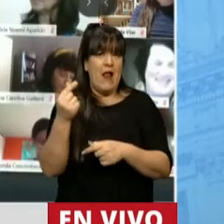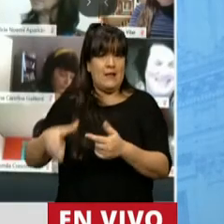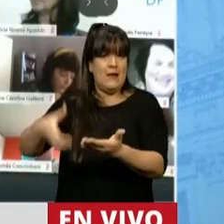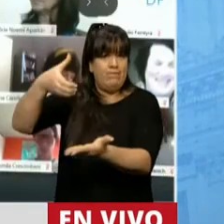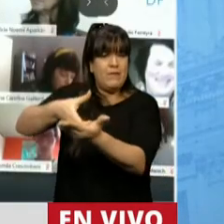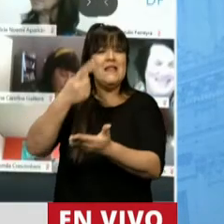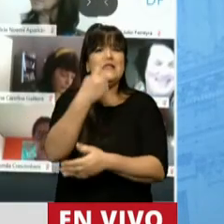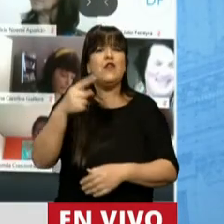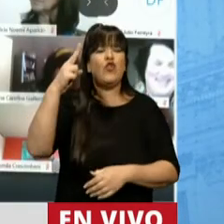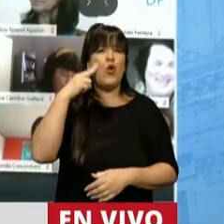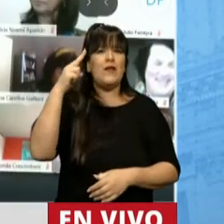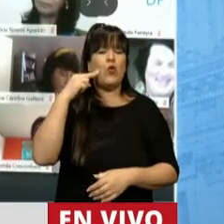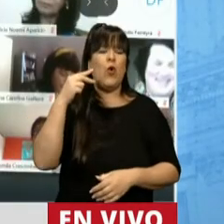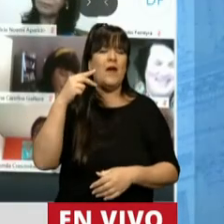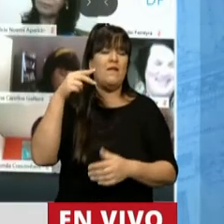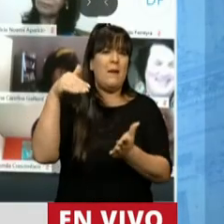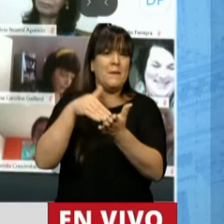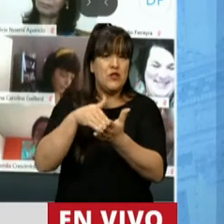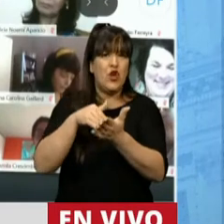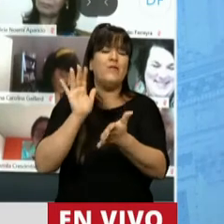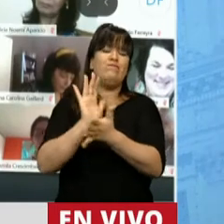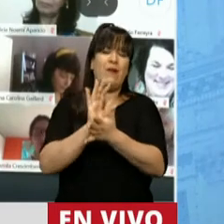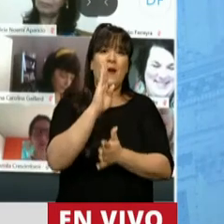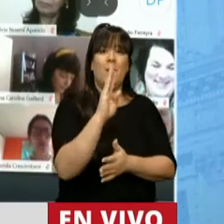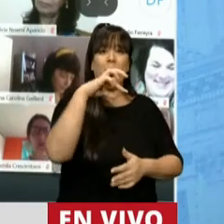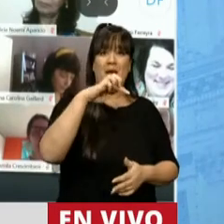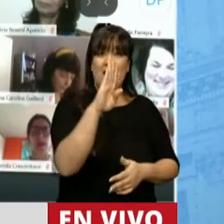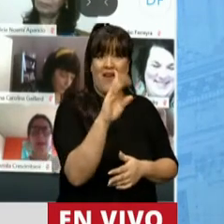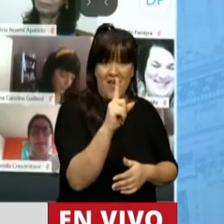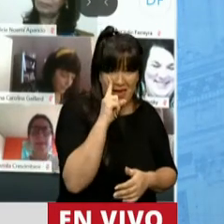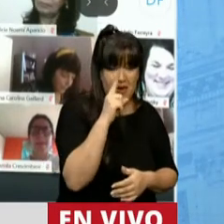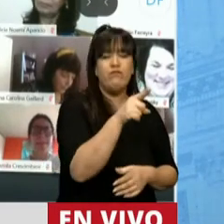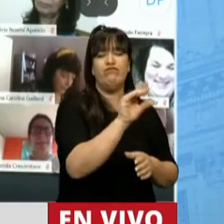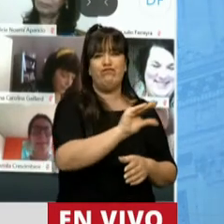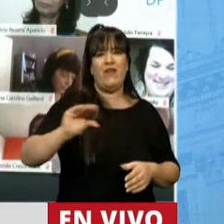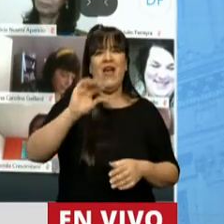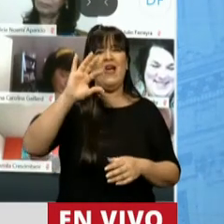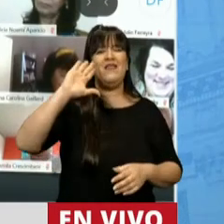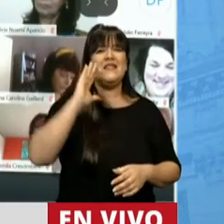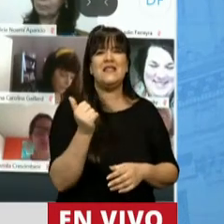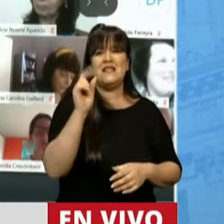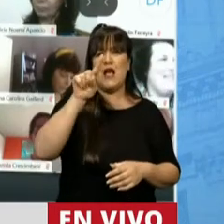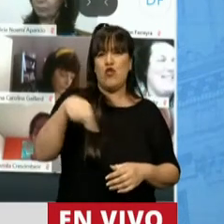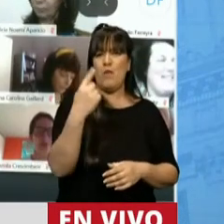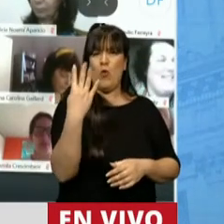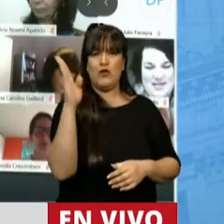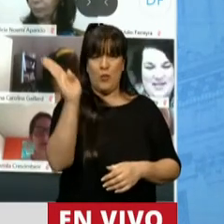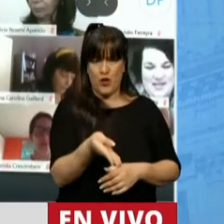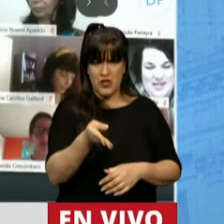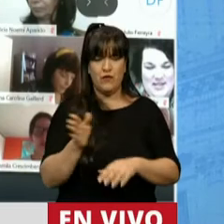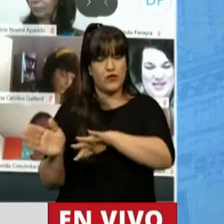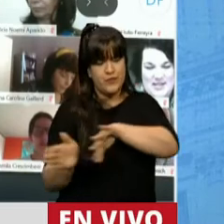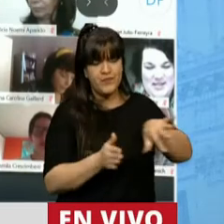199.000 millones, un 16,4% de ese total. Quiero decir que cuando